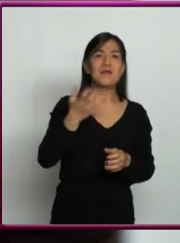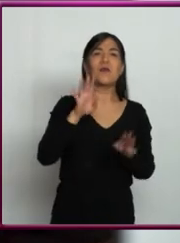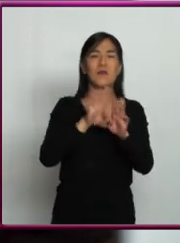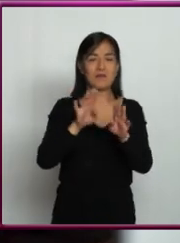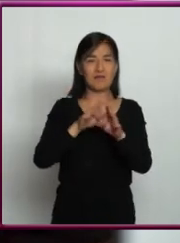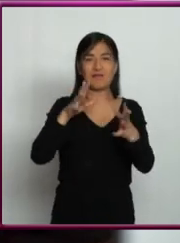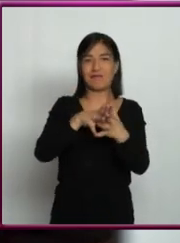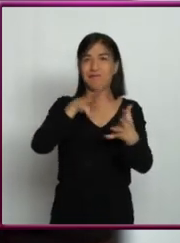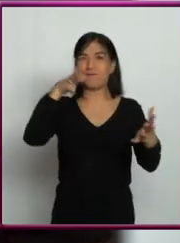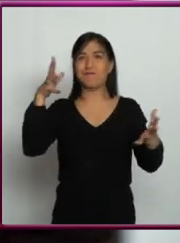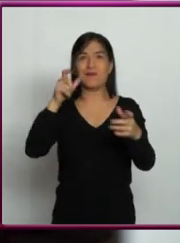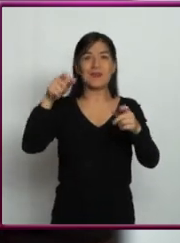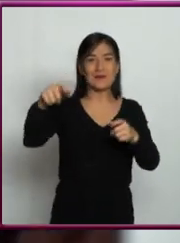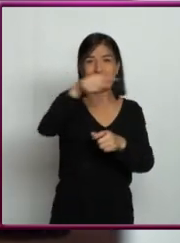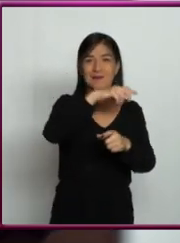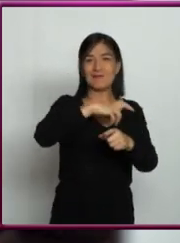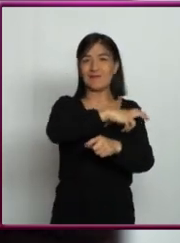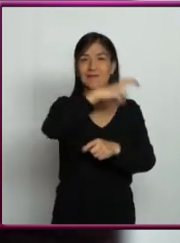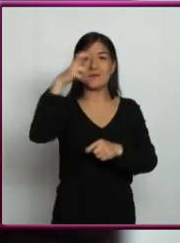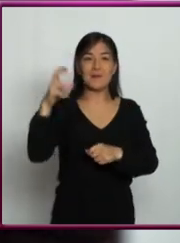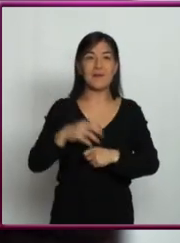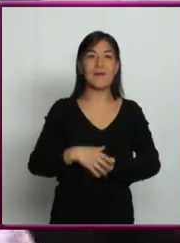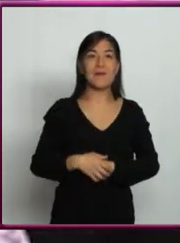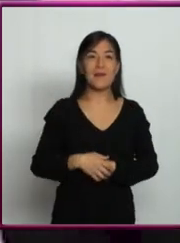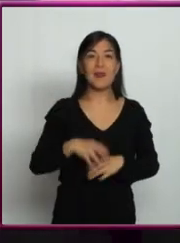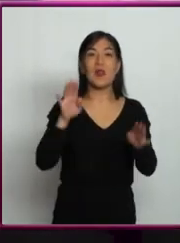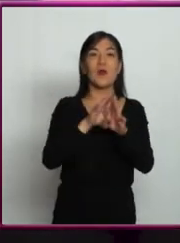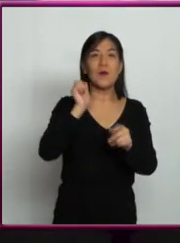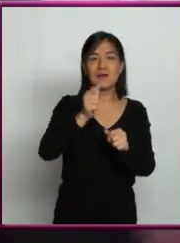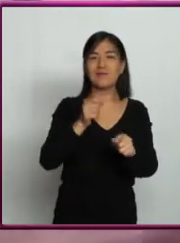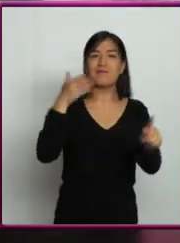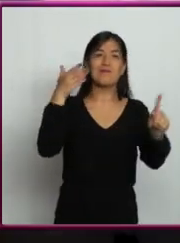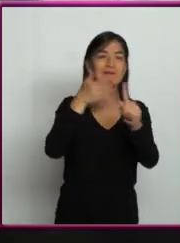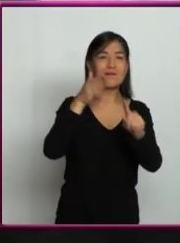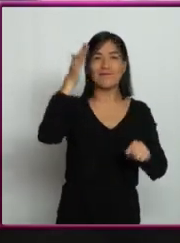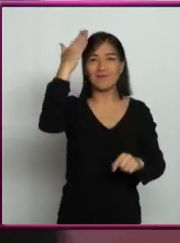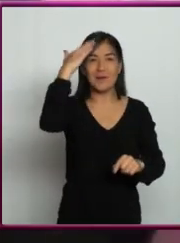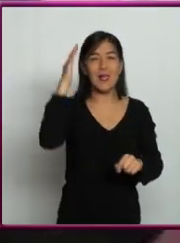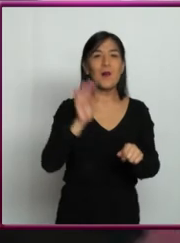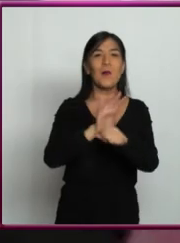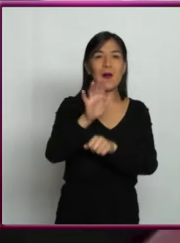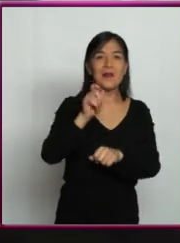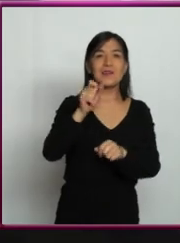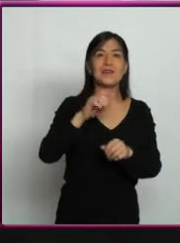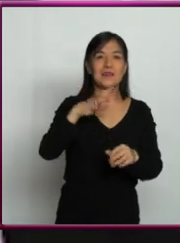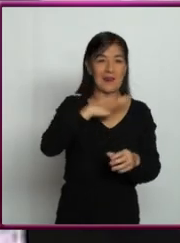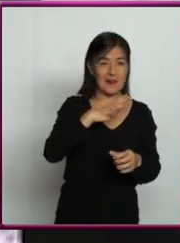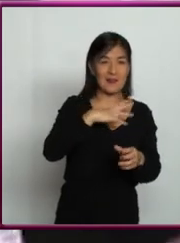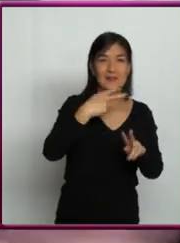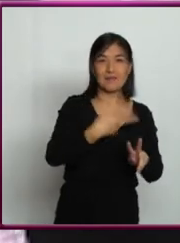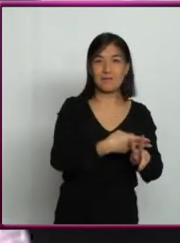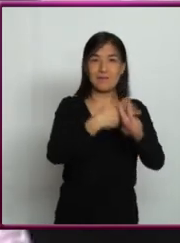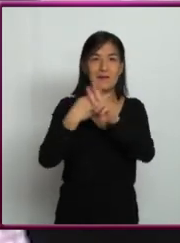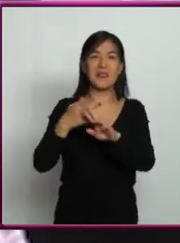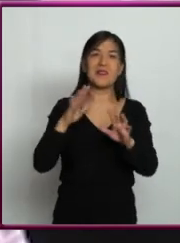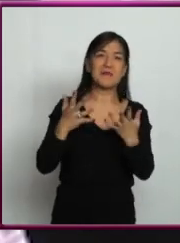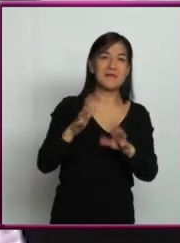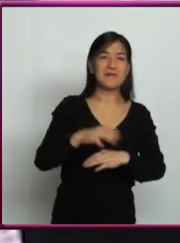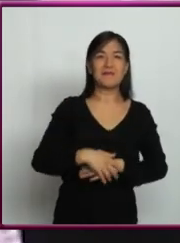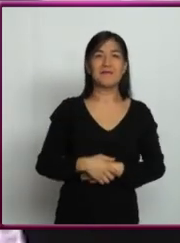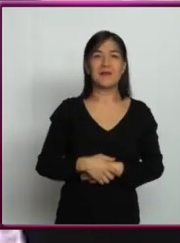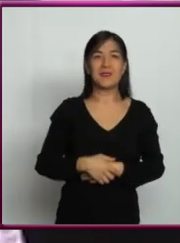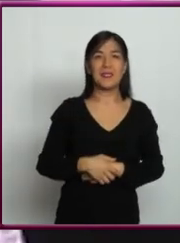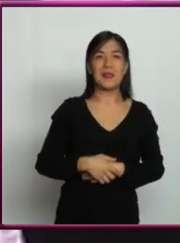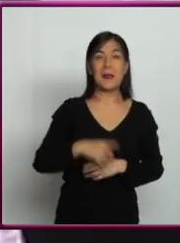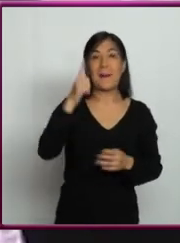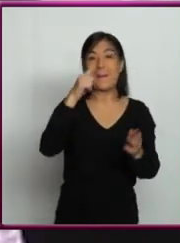Láctea? ¿Qué podríamos decir acerca de la dimensión? Vía Láctea debe tener la parte principal donde hay mucha densidad de estrella. Debe ser algo como